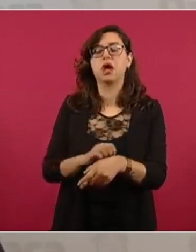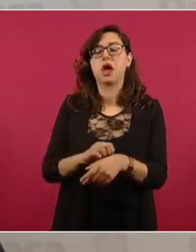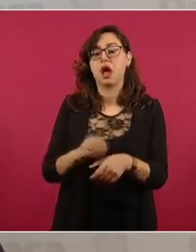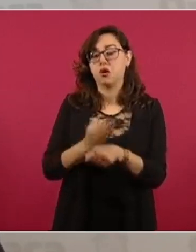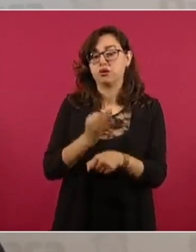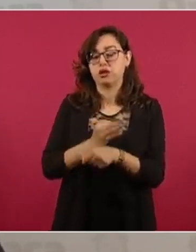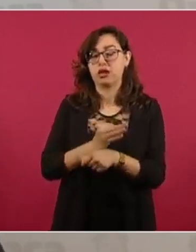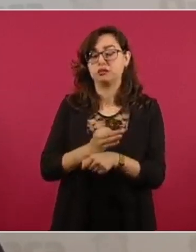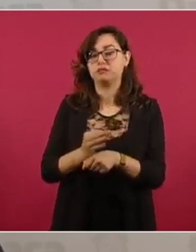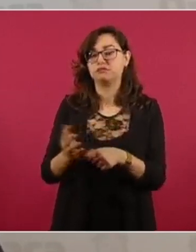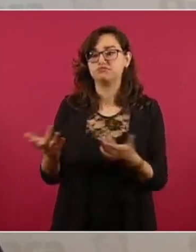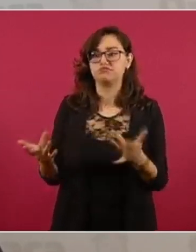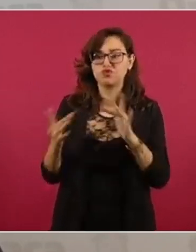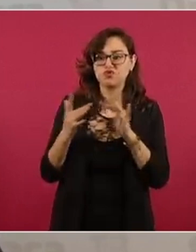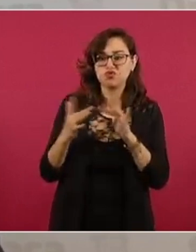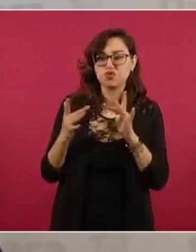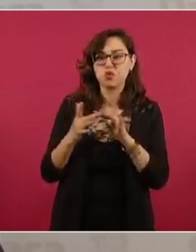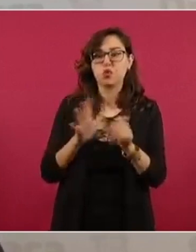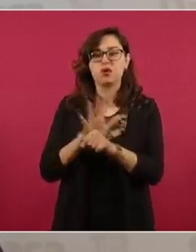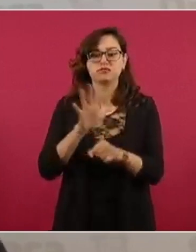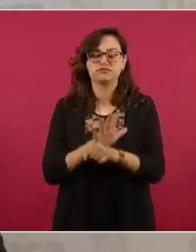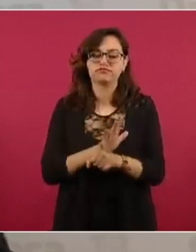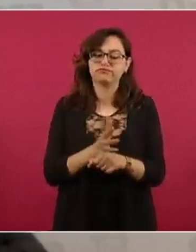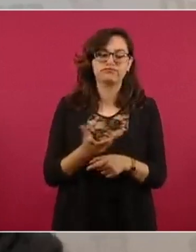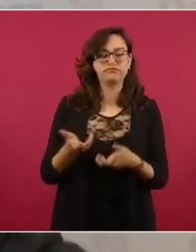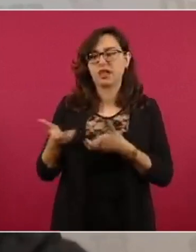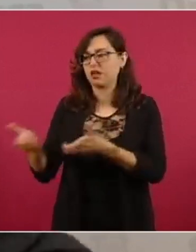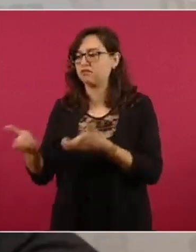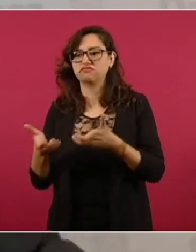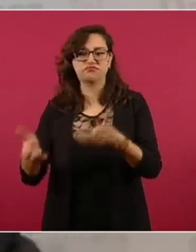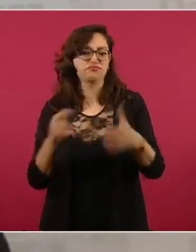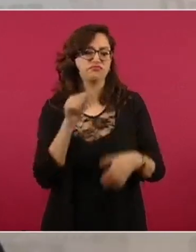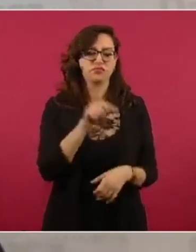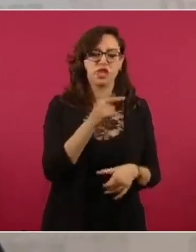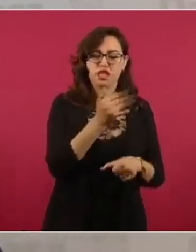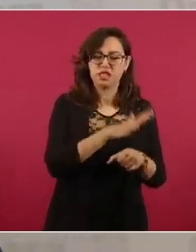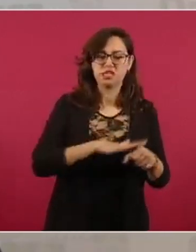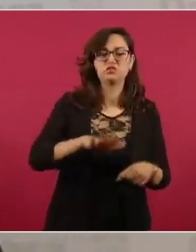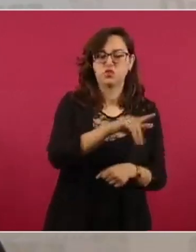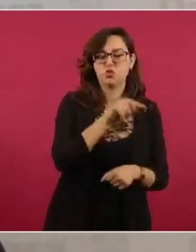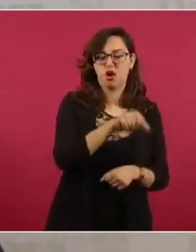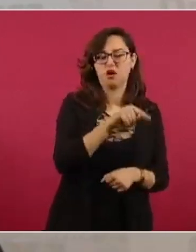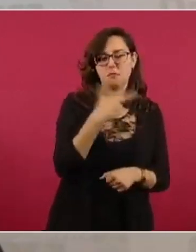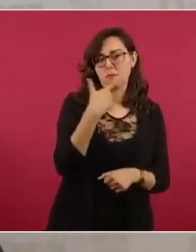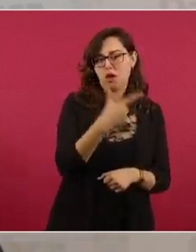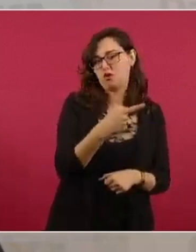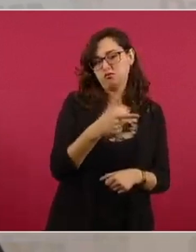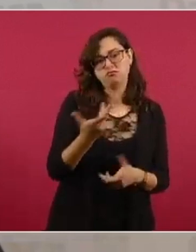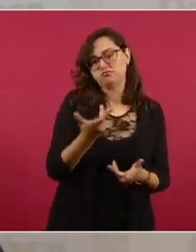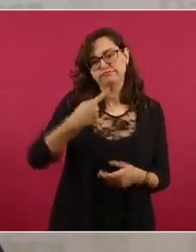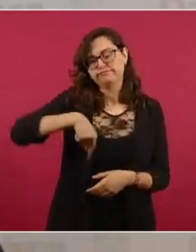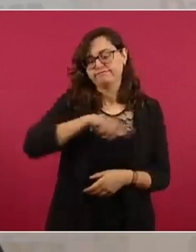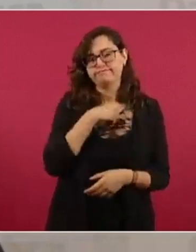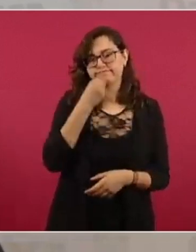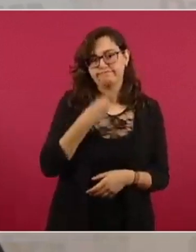que se tiene en estos momentos fue la vía del Istmo y es la que estaremos utilizando en estos días. Pero también